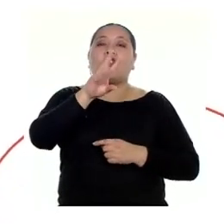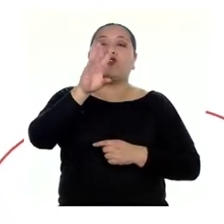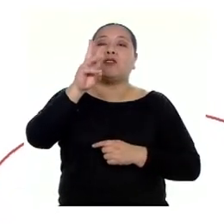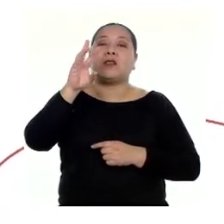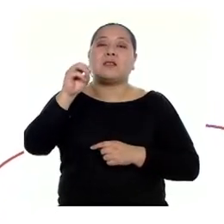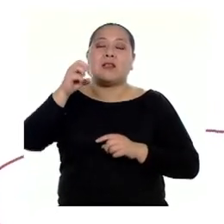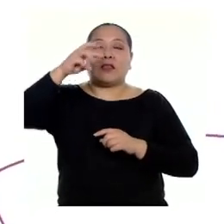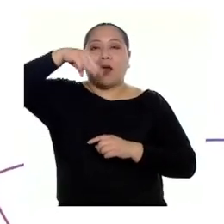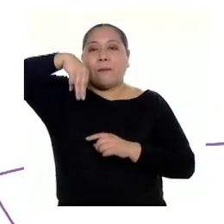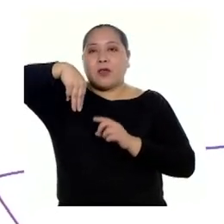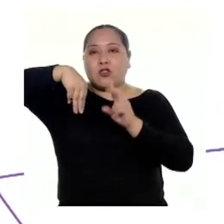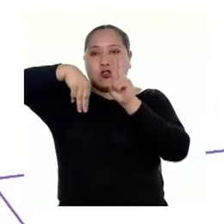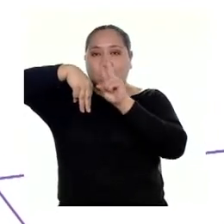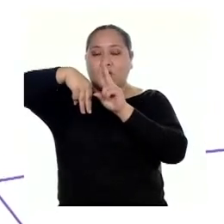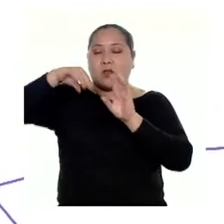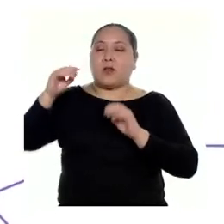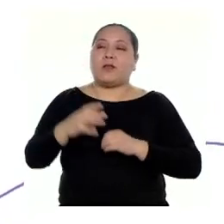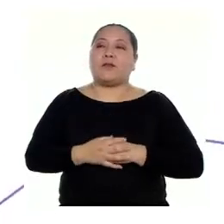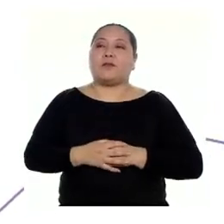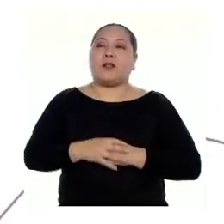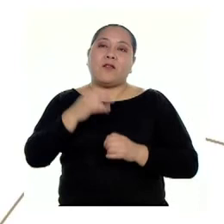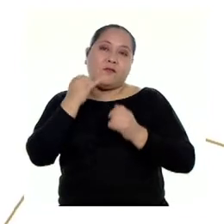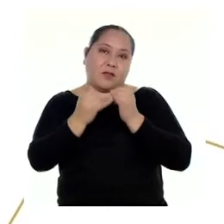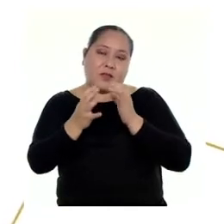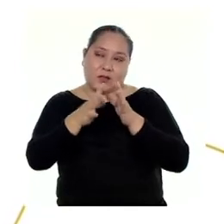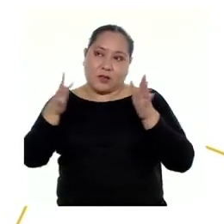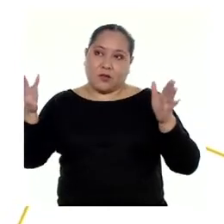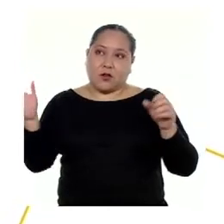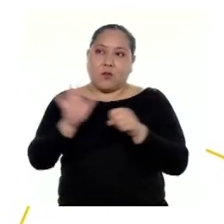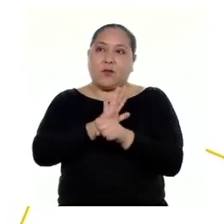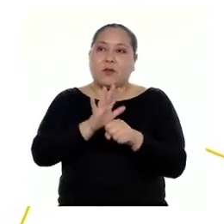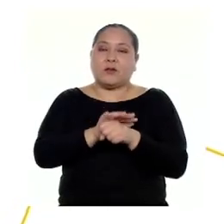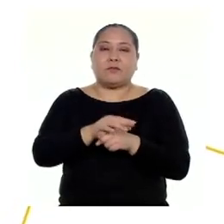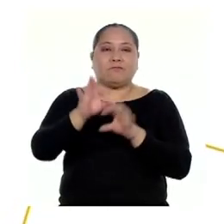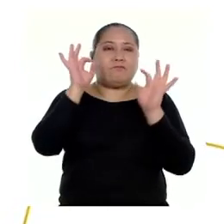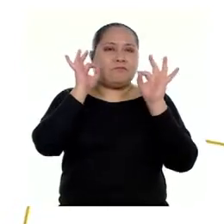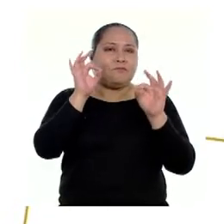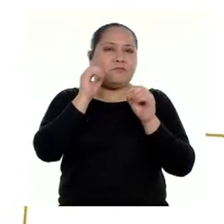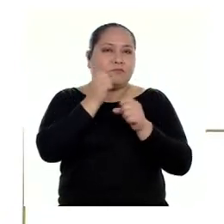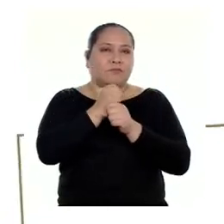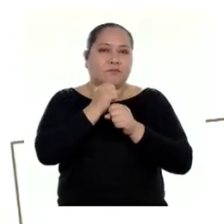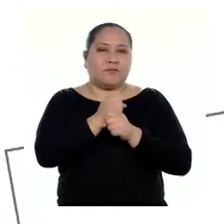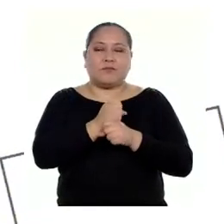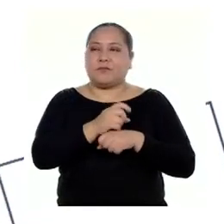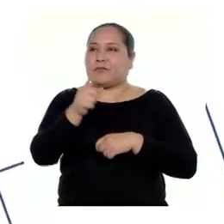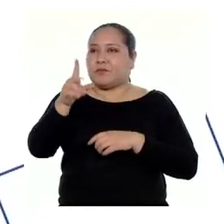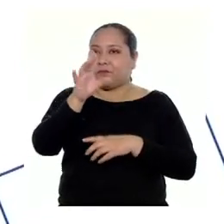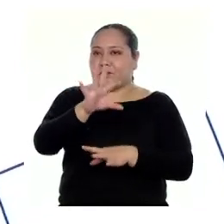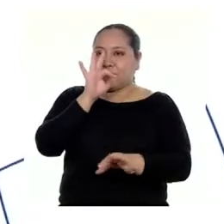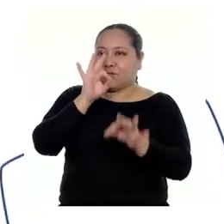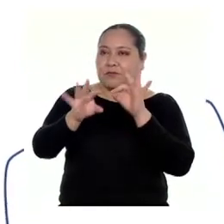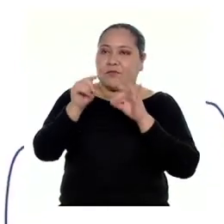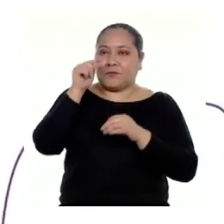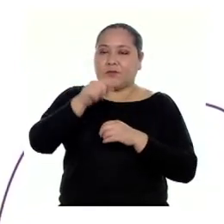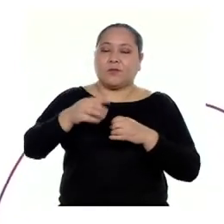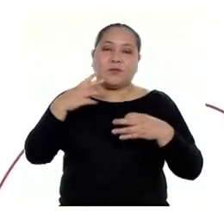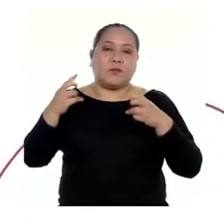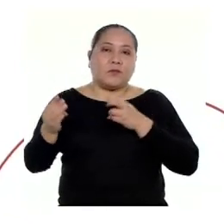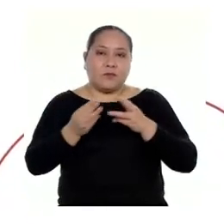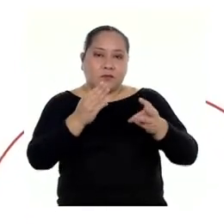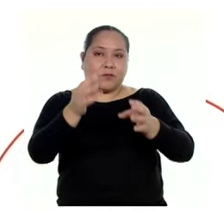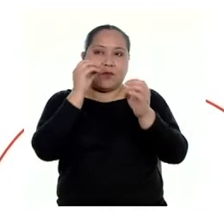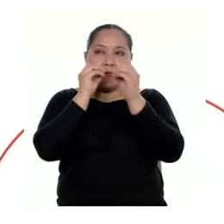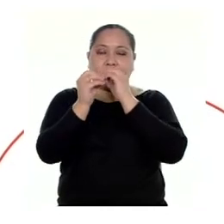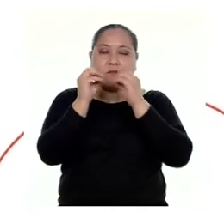metros cuadrados de área final. Excelente trabajo, Yanira. Ahora, lo que has encontrado es una manera de